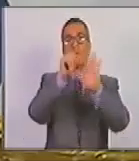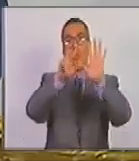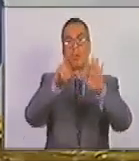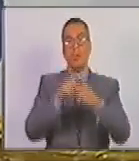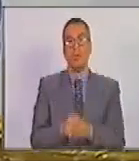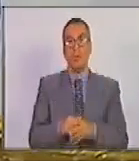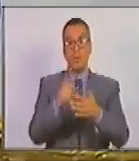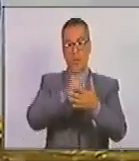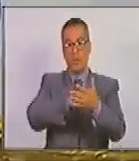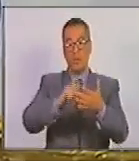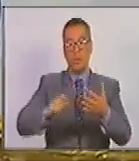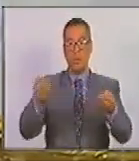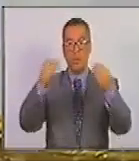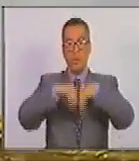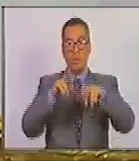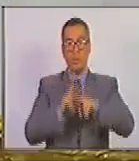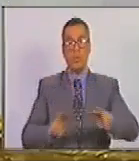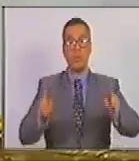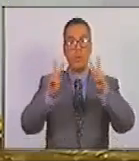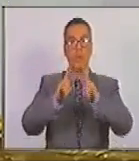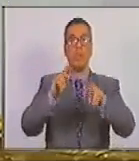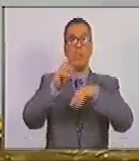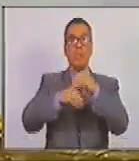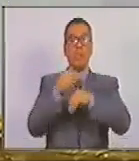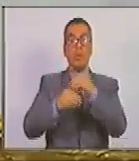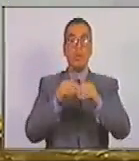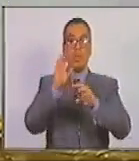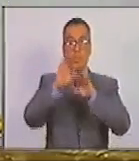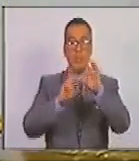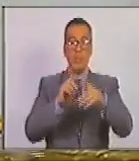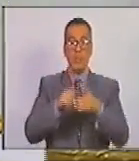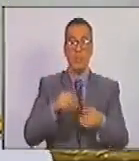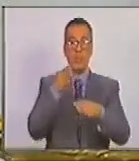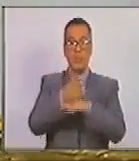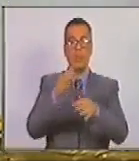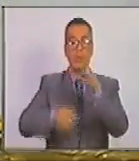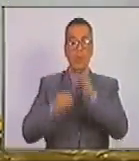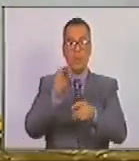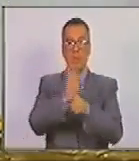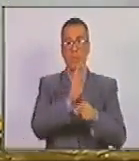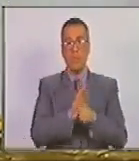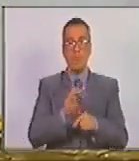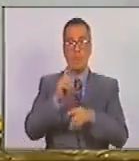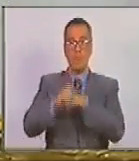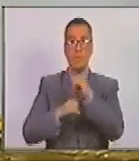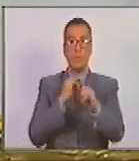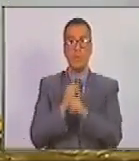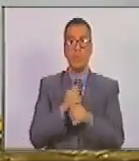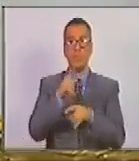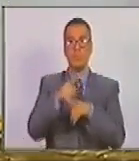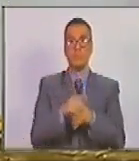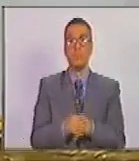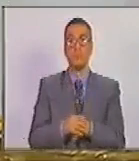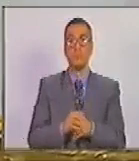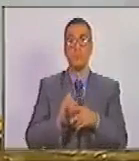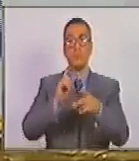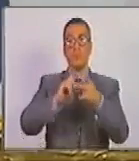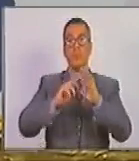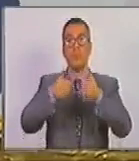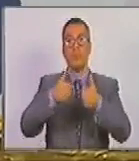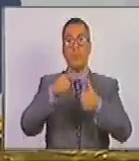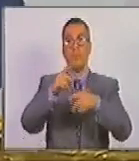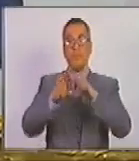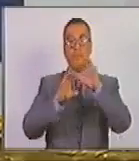8 la carta de las naciones unidas actos de agresión a la paz y la seguridad internacional en el artículo 1 violación a los principios de las